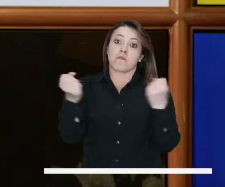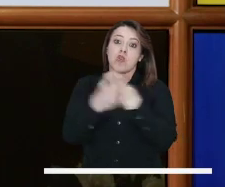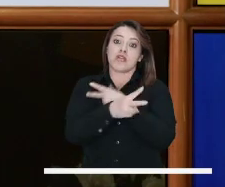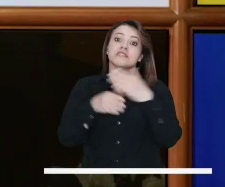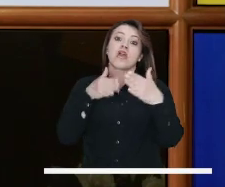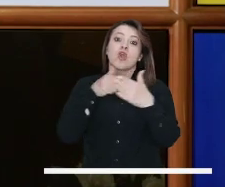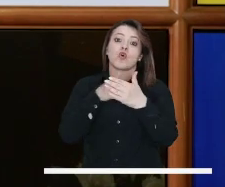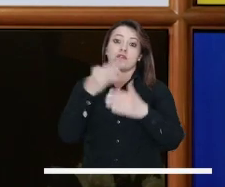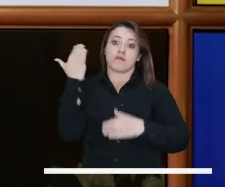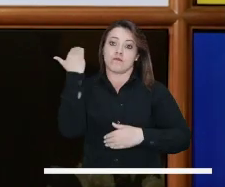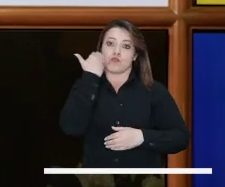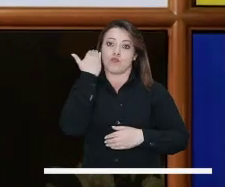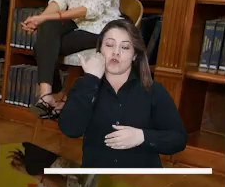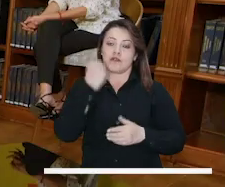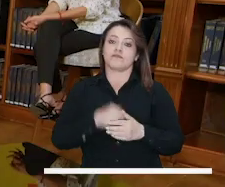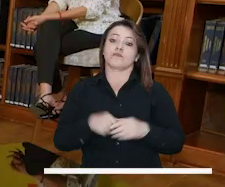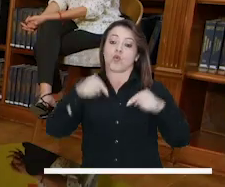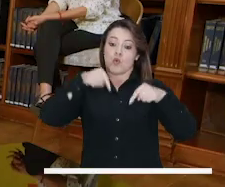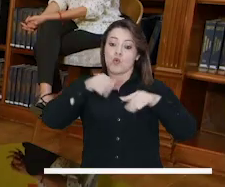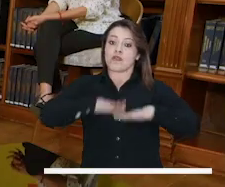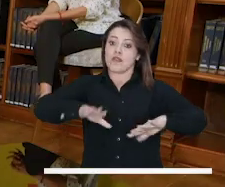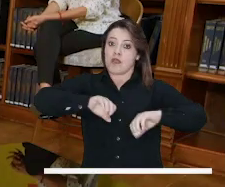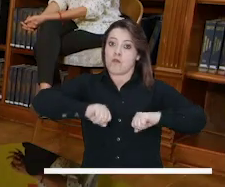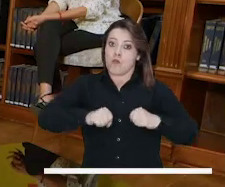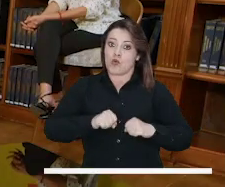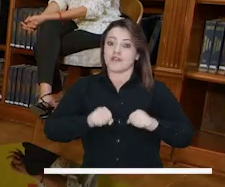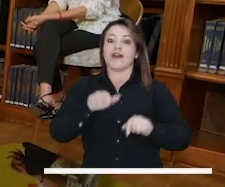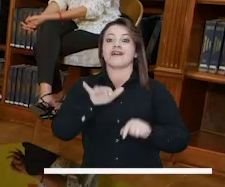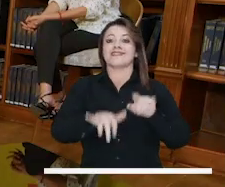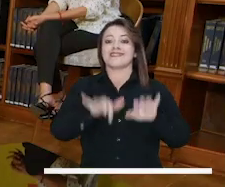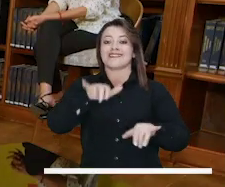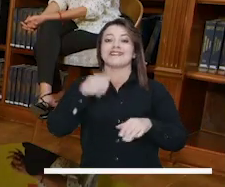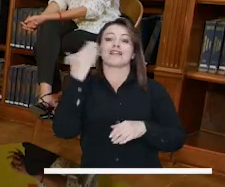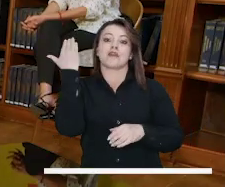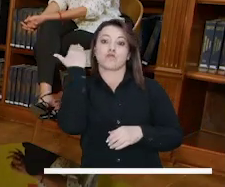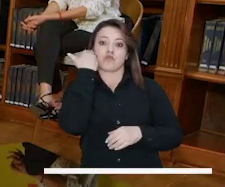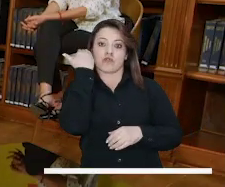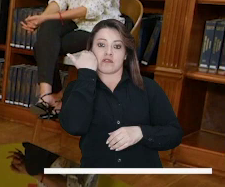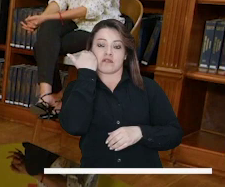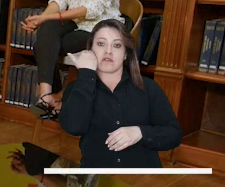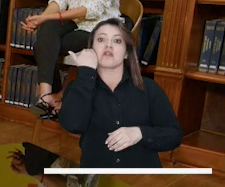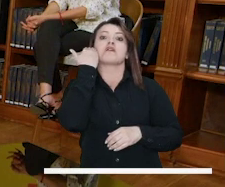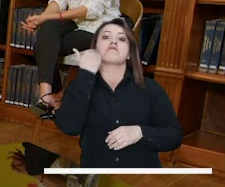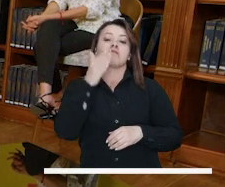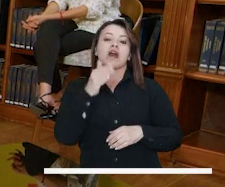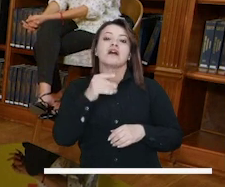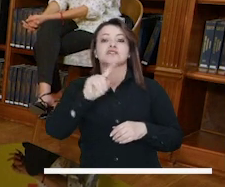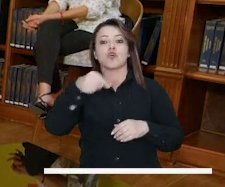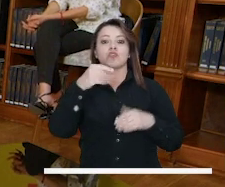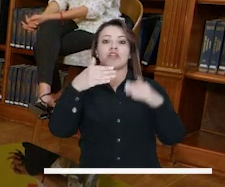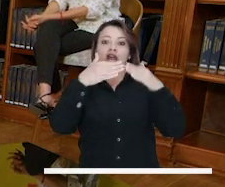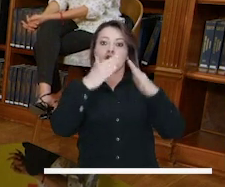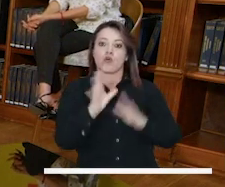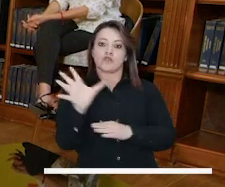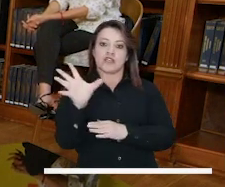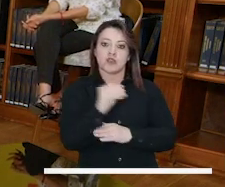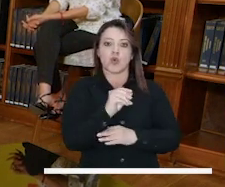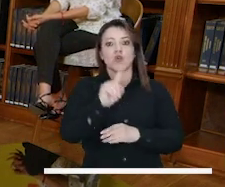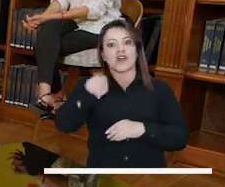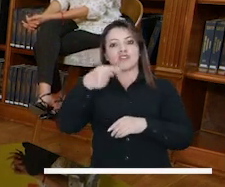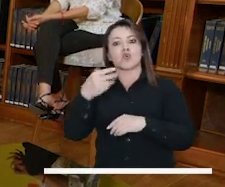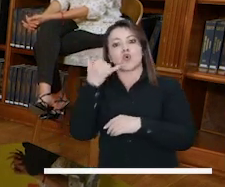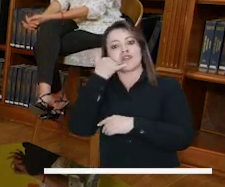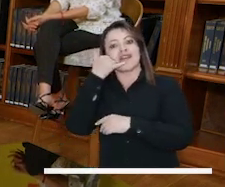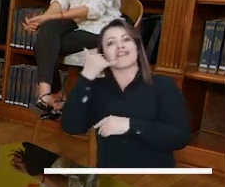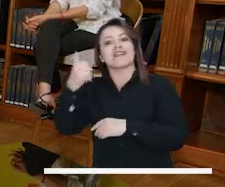forma estos casos. Creo que se han prendido las alertas. Hoy tenemos en Bogotá, a través de la Secretaría de la Mujer, lo que se llama